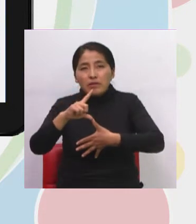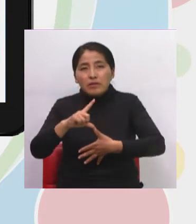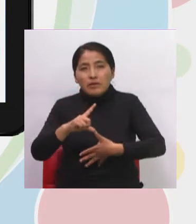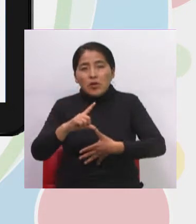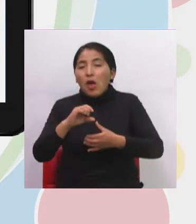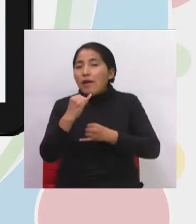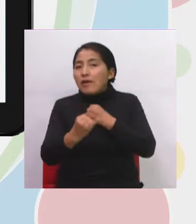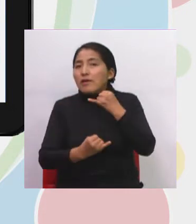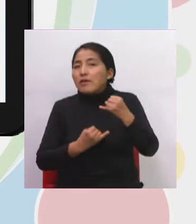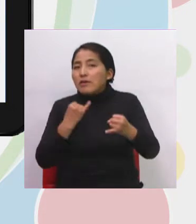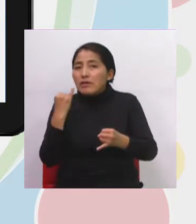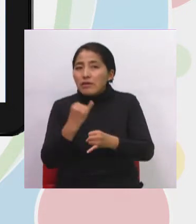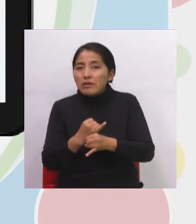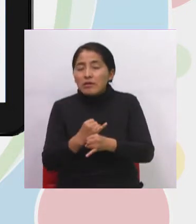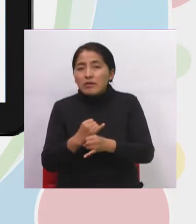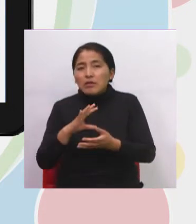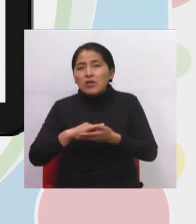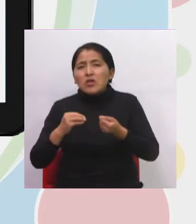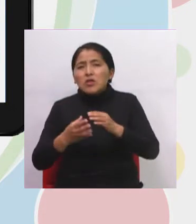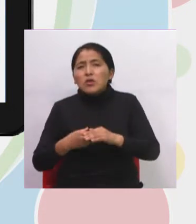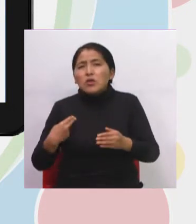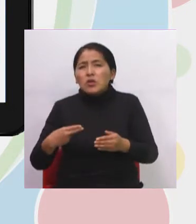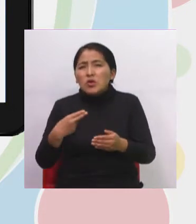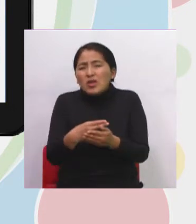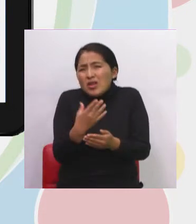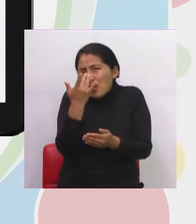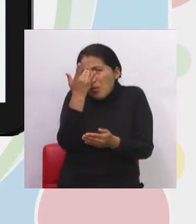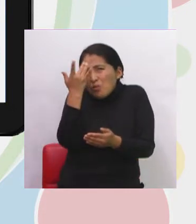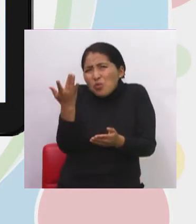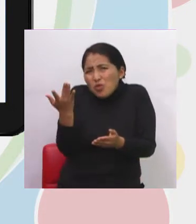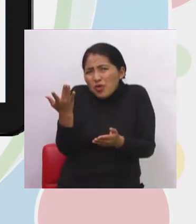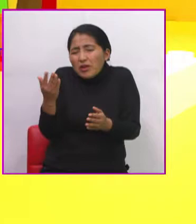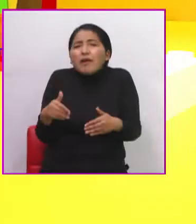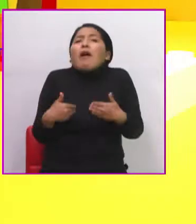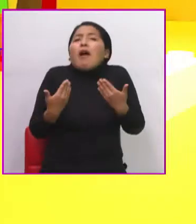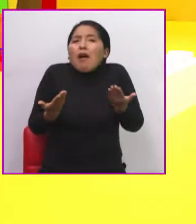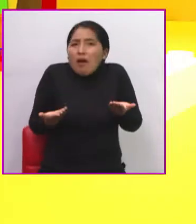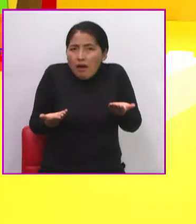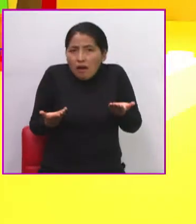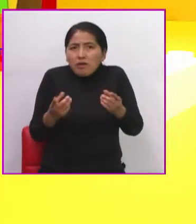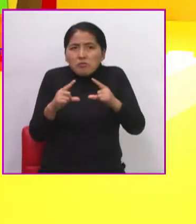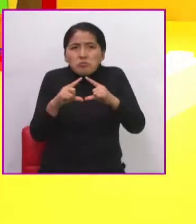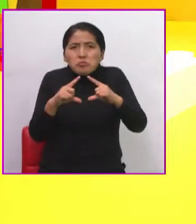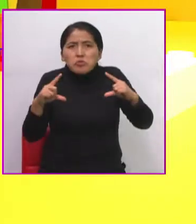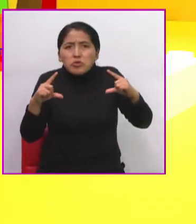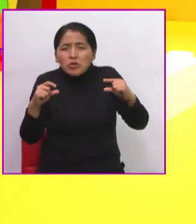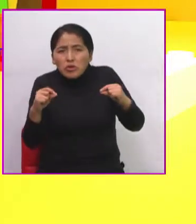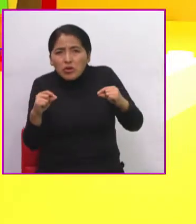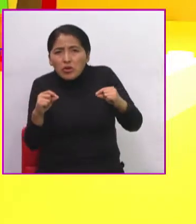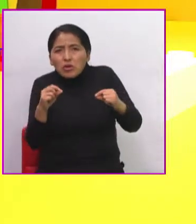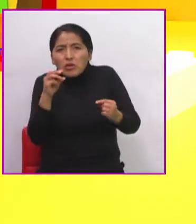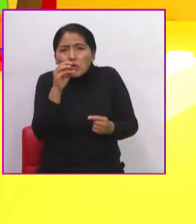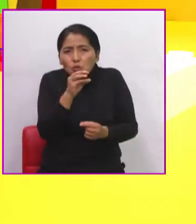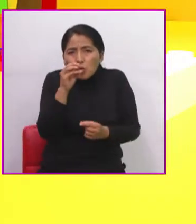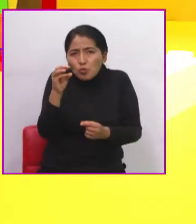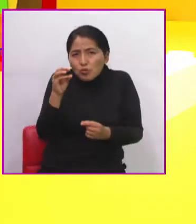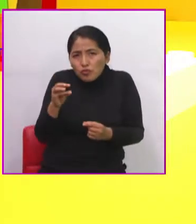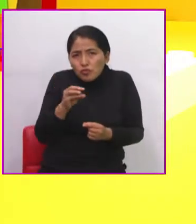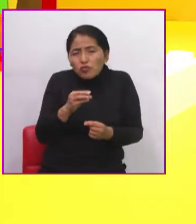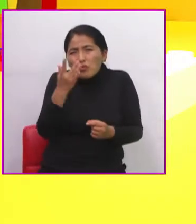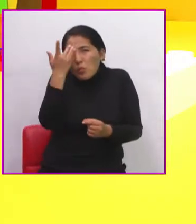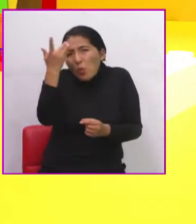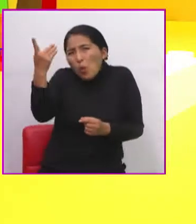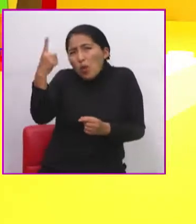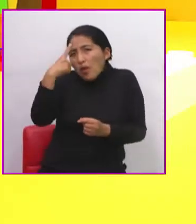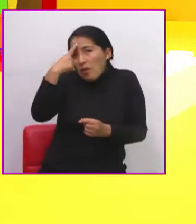internacional, del por qué existe el dinero. Y el dinero simplemente ha empezado a existir a